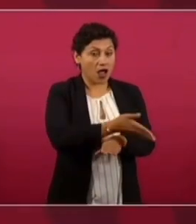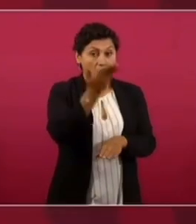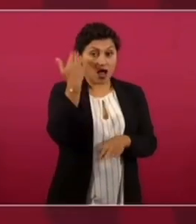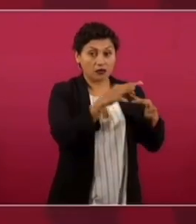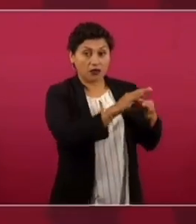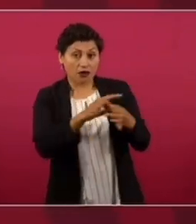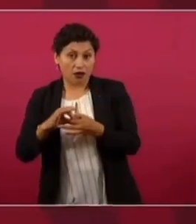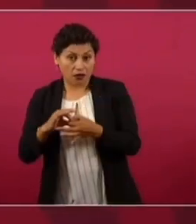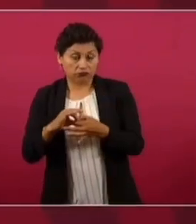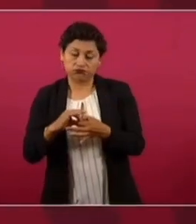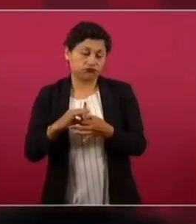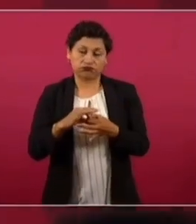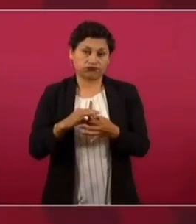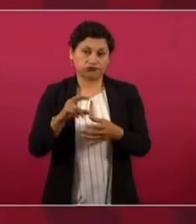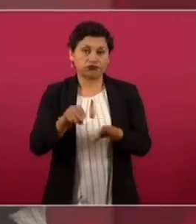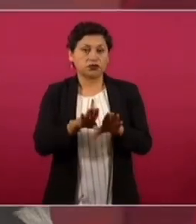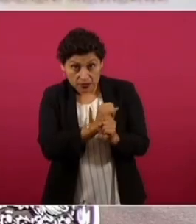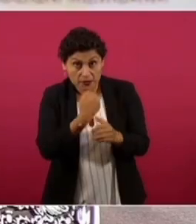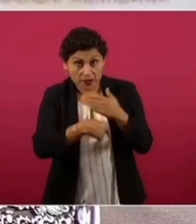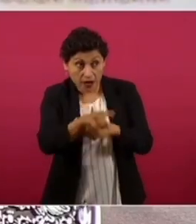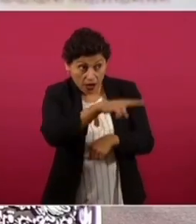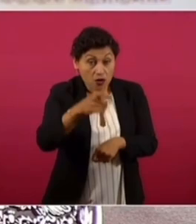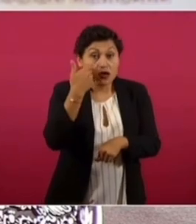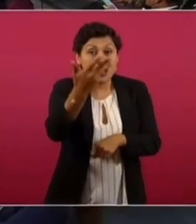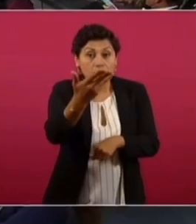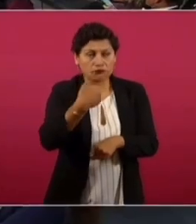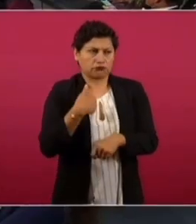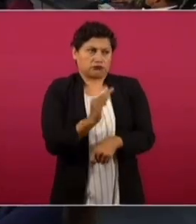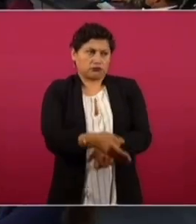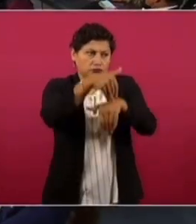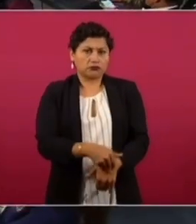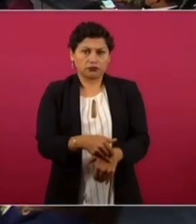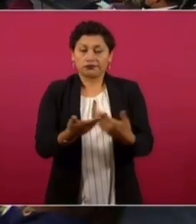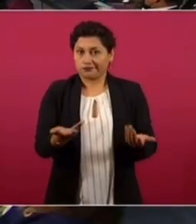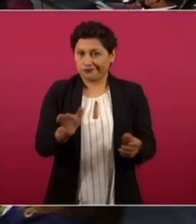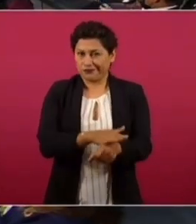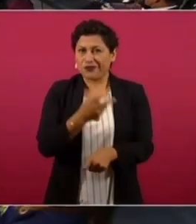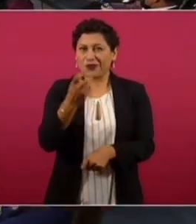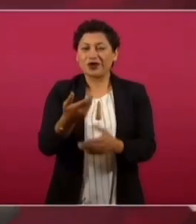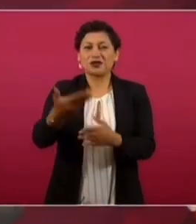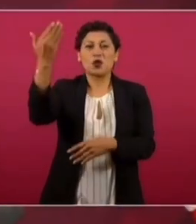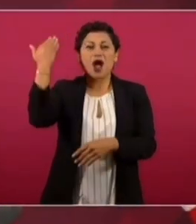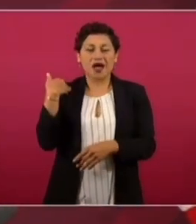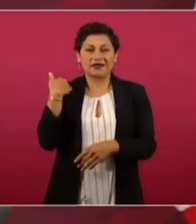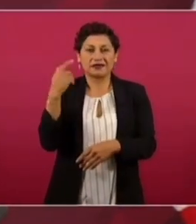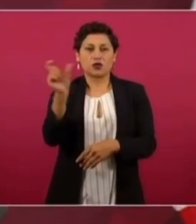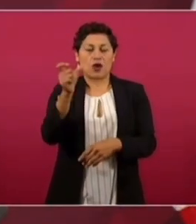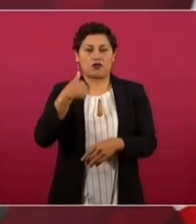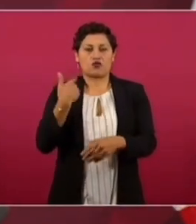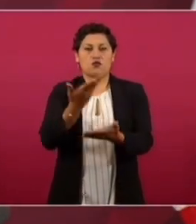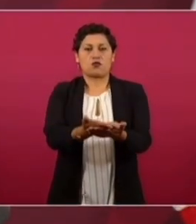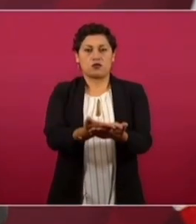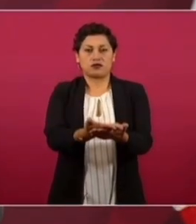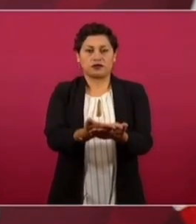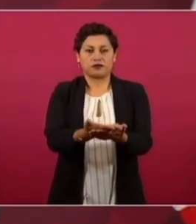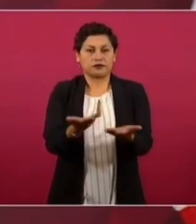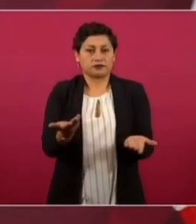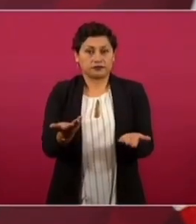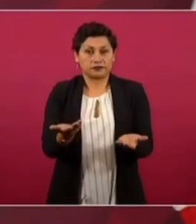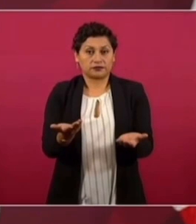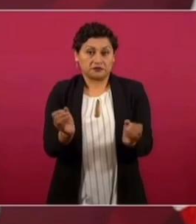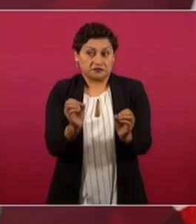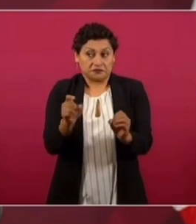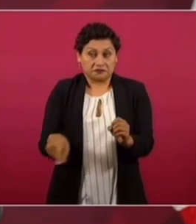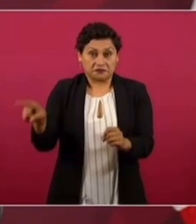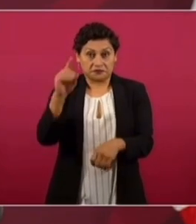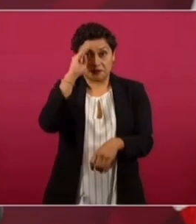persiguiendo a los expresidentes. Por eso, cuando se presentó el momento, nadie estaba pensando en presentar lo